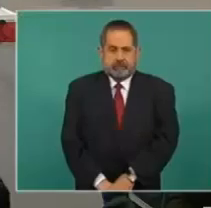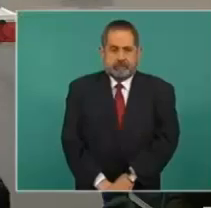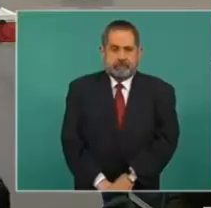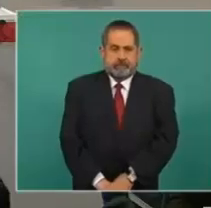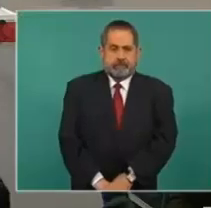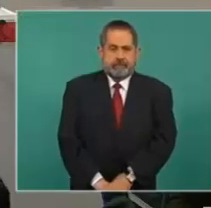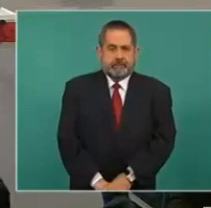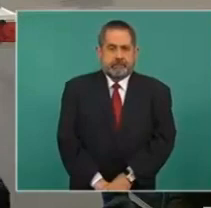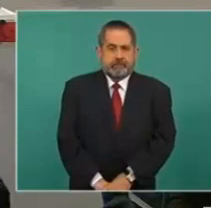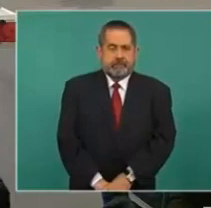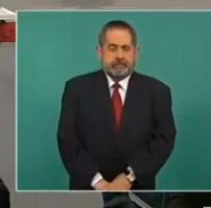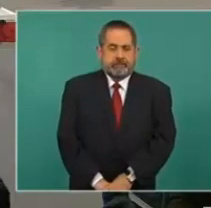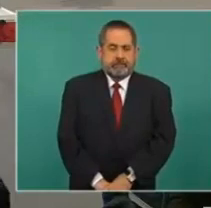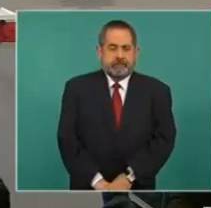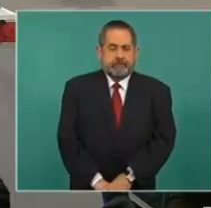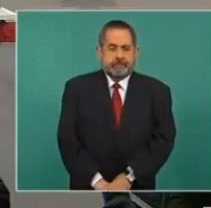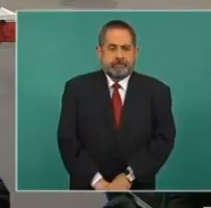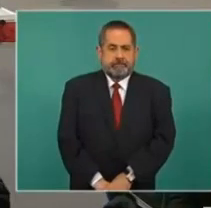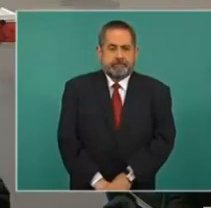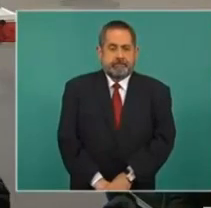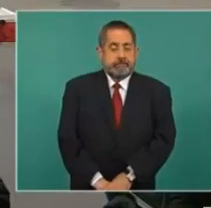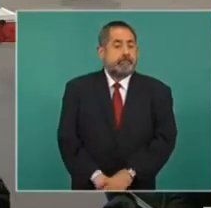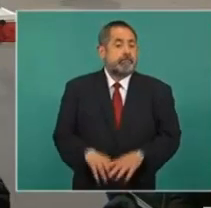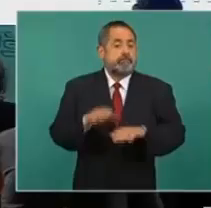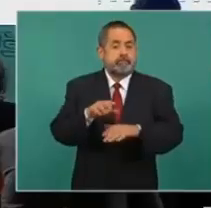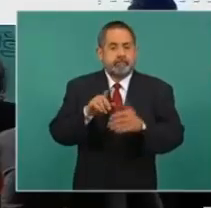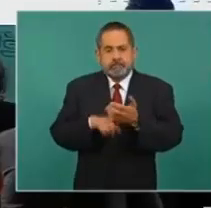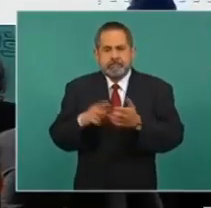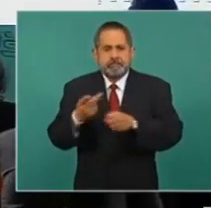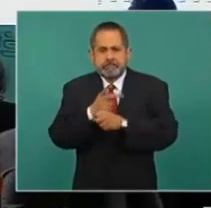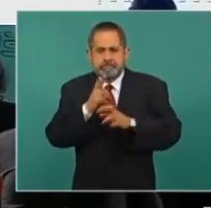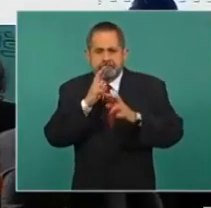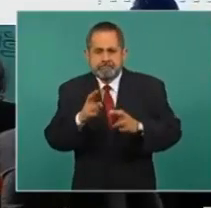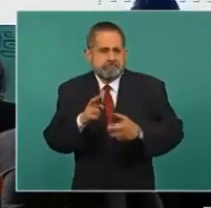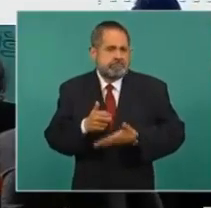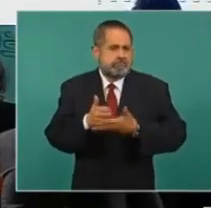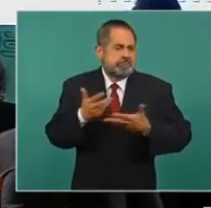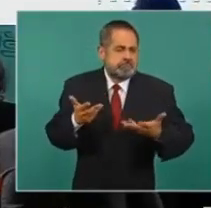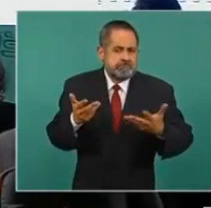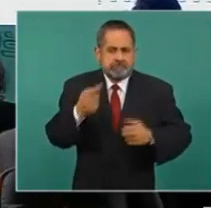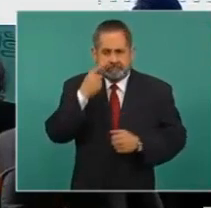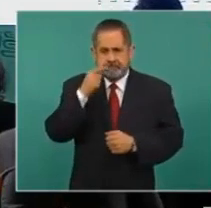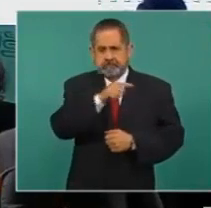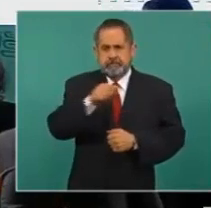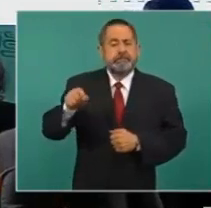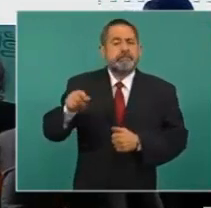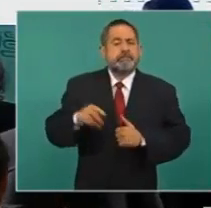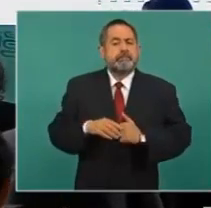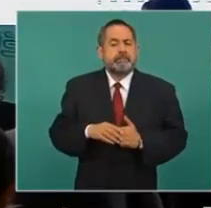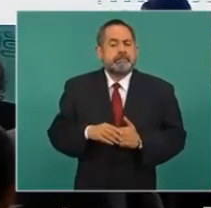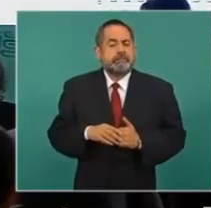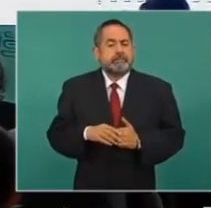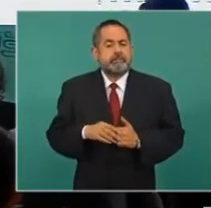familias afectadas. Adelante. En cuanto a los resultados, aquí en estos resultados